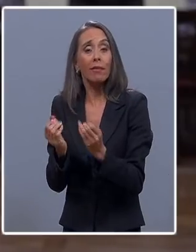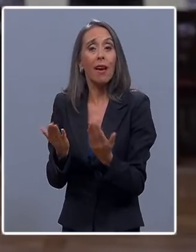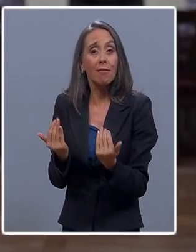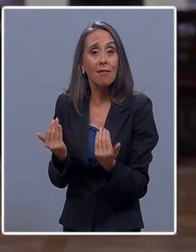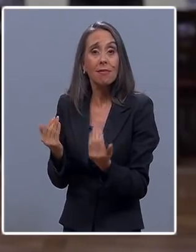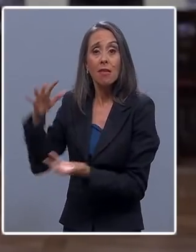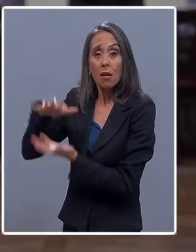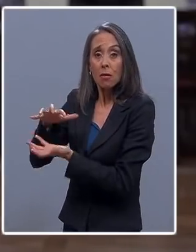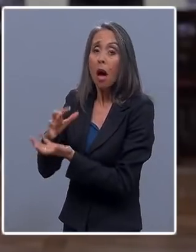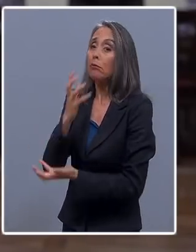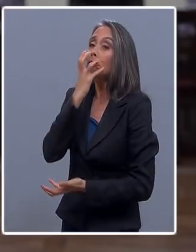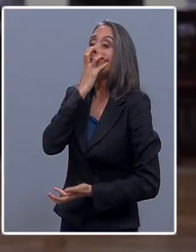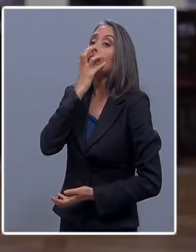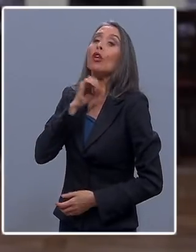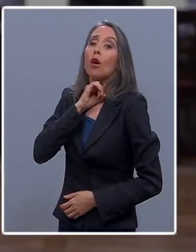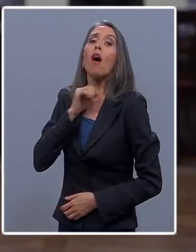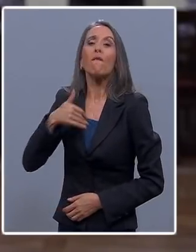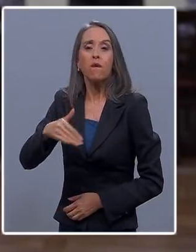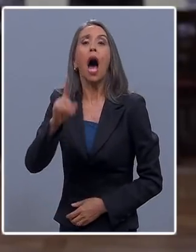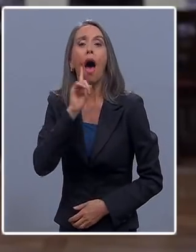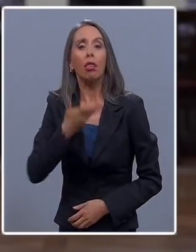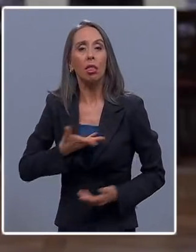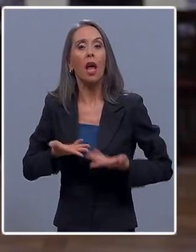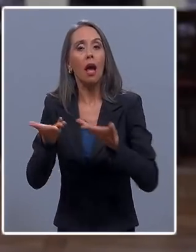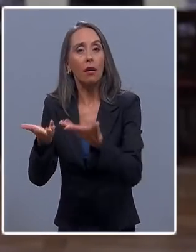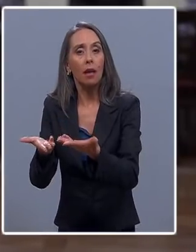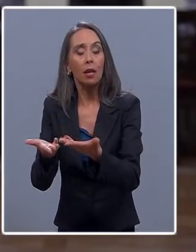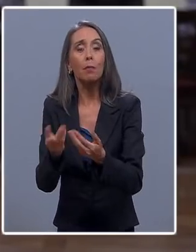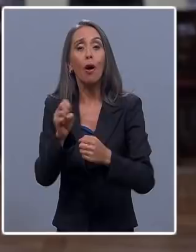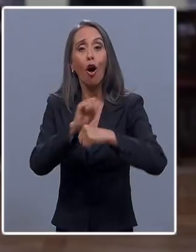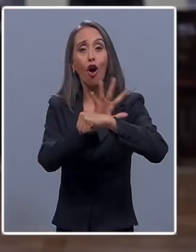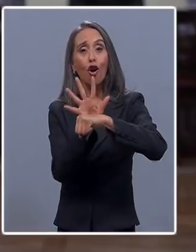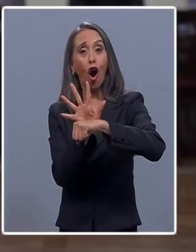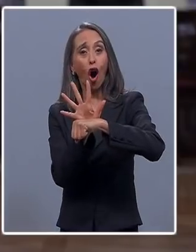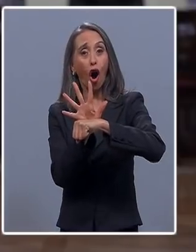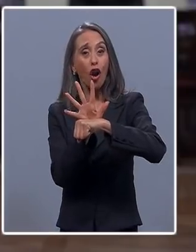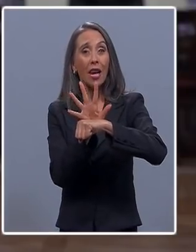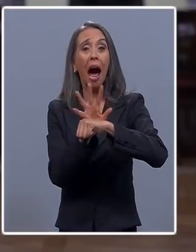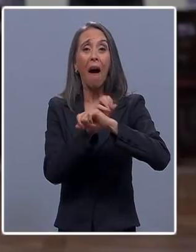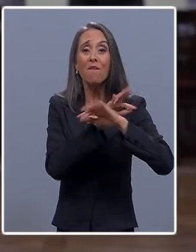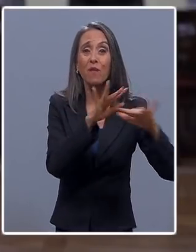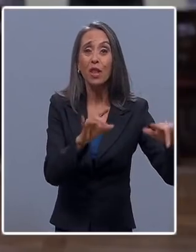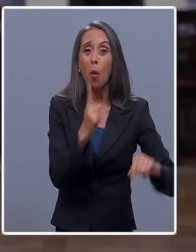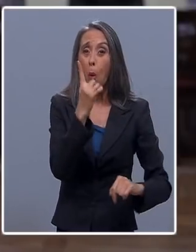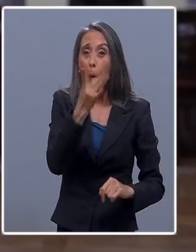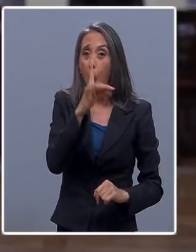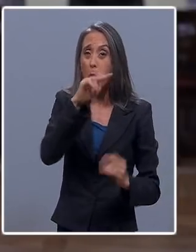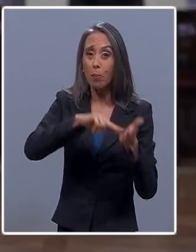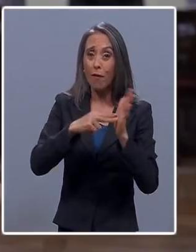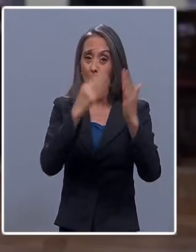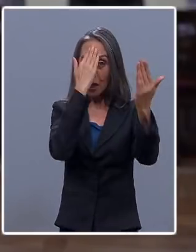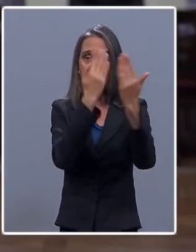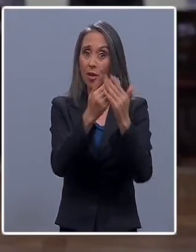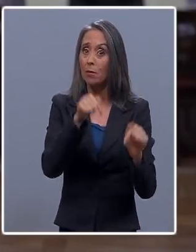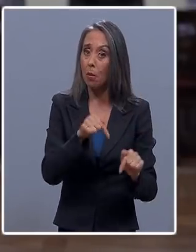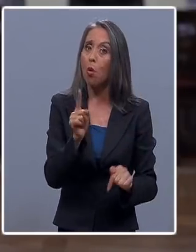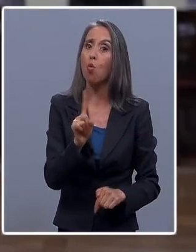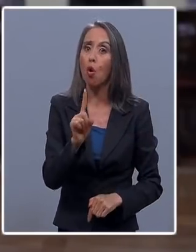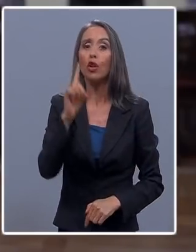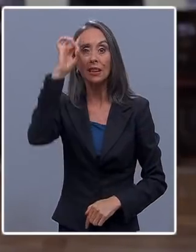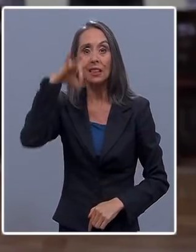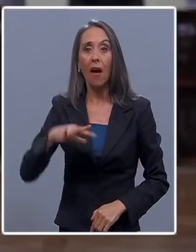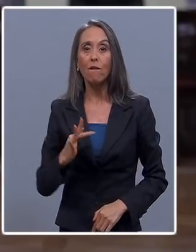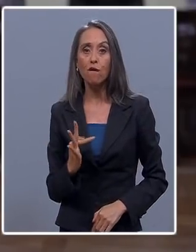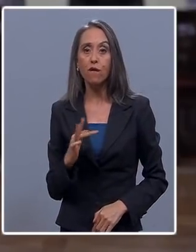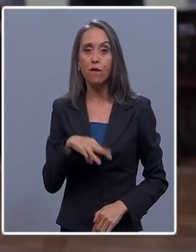haga necesario. Pero el coronavirus no es la única amenaza que tenemos que enfrentar hoy en día. Sabemos que el